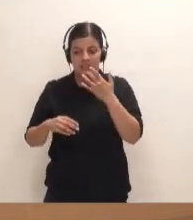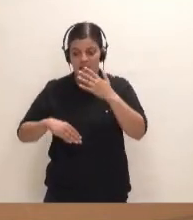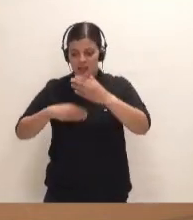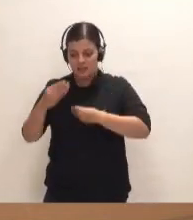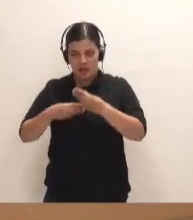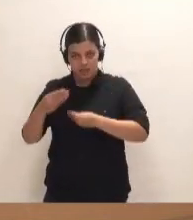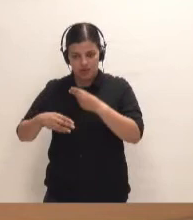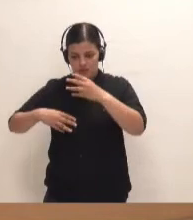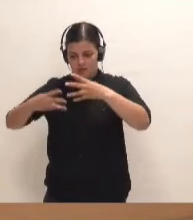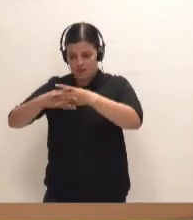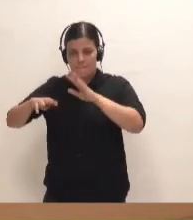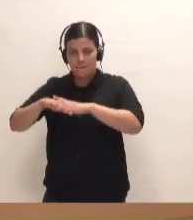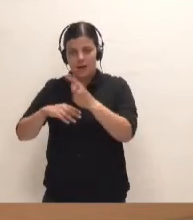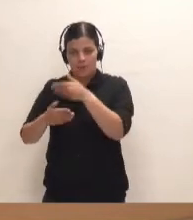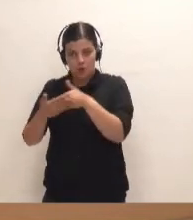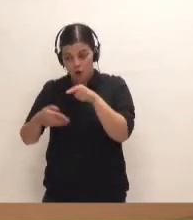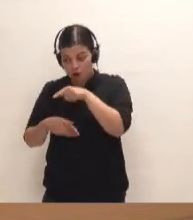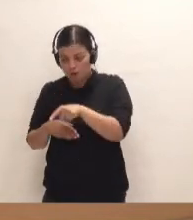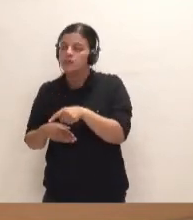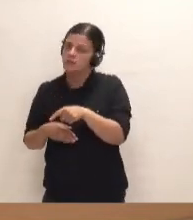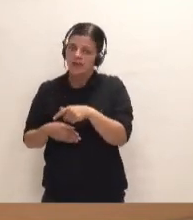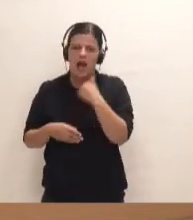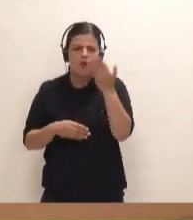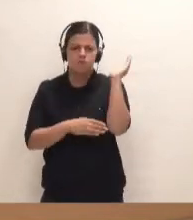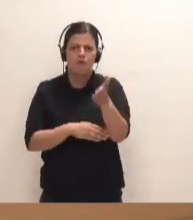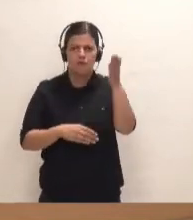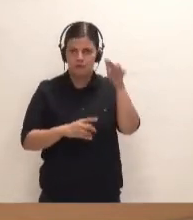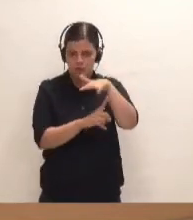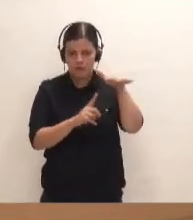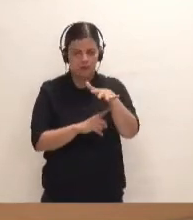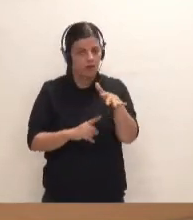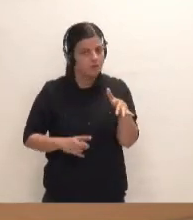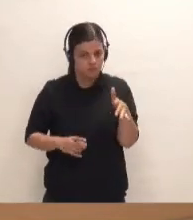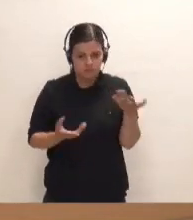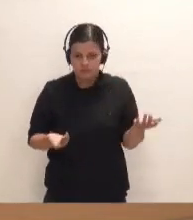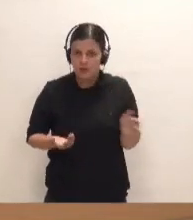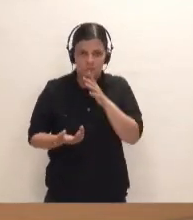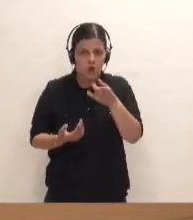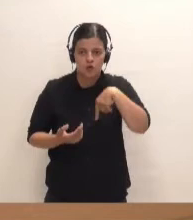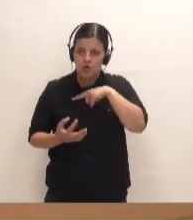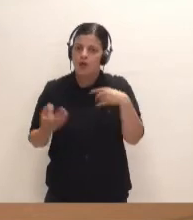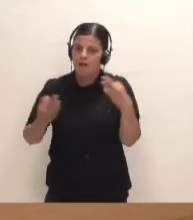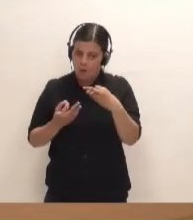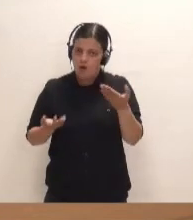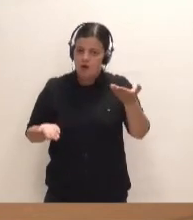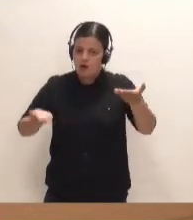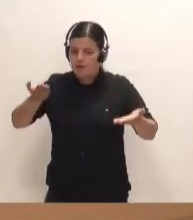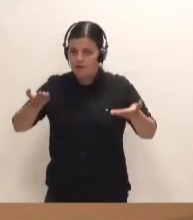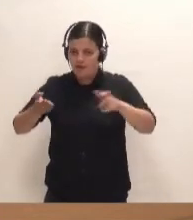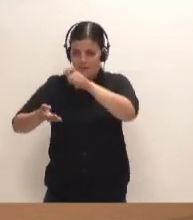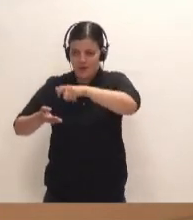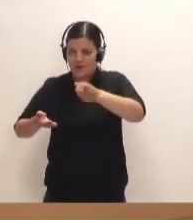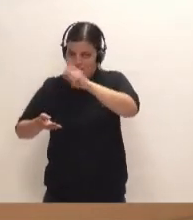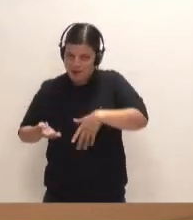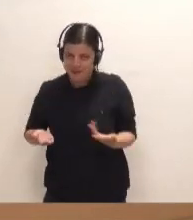50% de la isla es un atentado ambiental o afecta al medioambiente, porque de alguna manera tenemos que convivir esas personas. Por